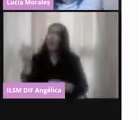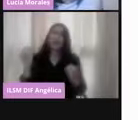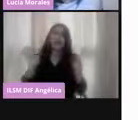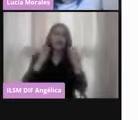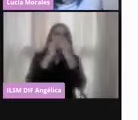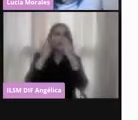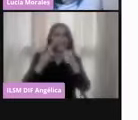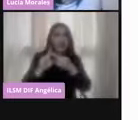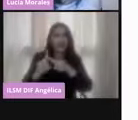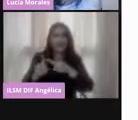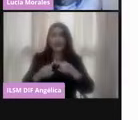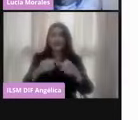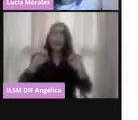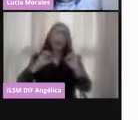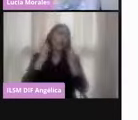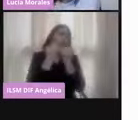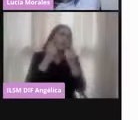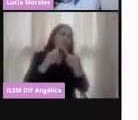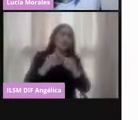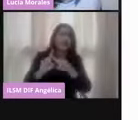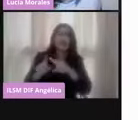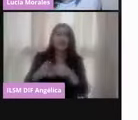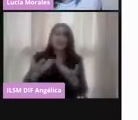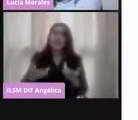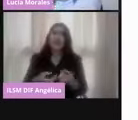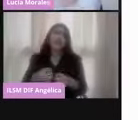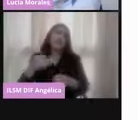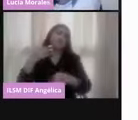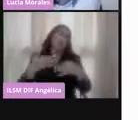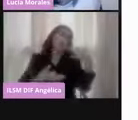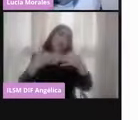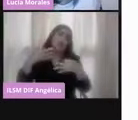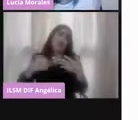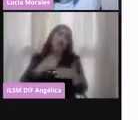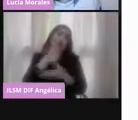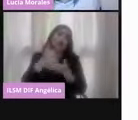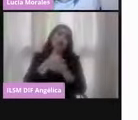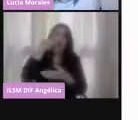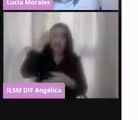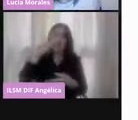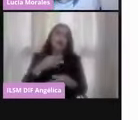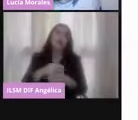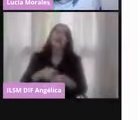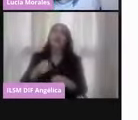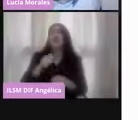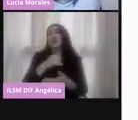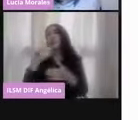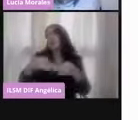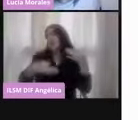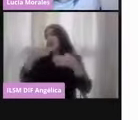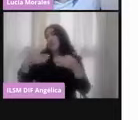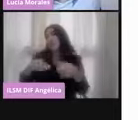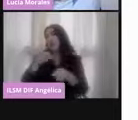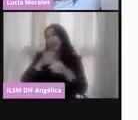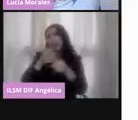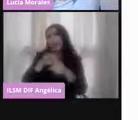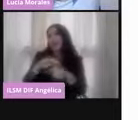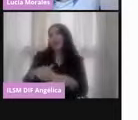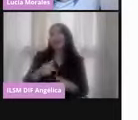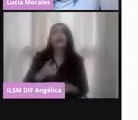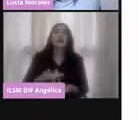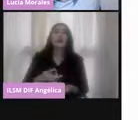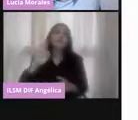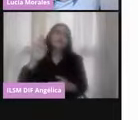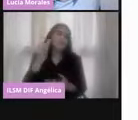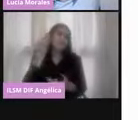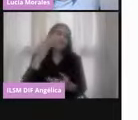organismos como los OPLES también, como el Tribunal Electoral de la Ciudad de México, como el Tribunal Electoral del Poder Judicial de la Federación, etc. Si